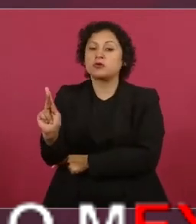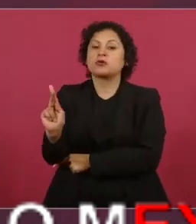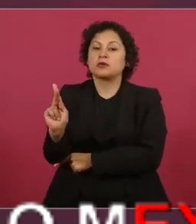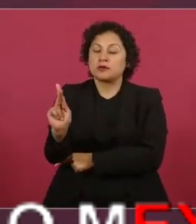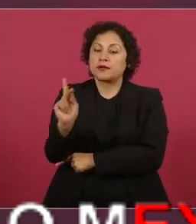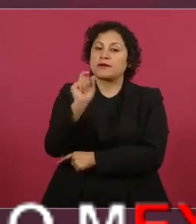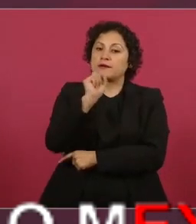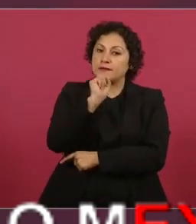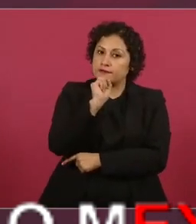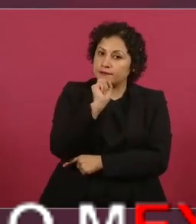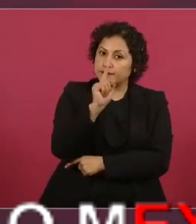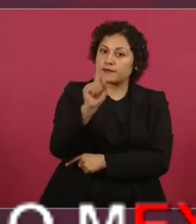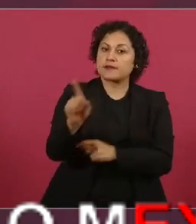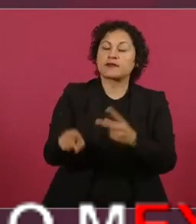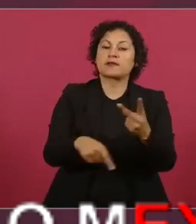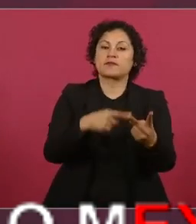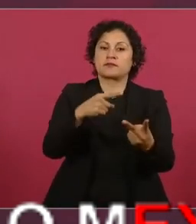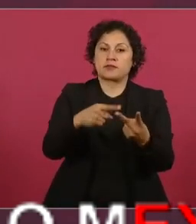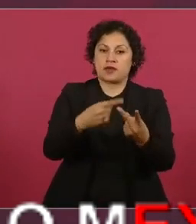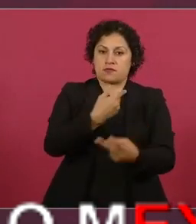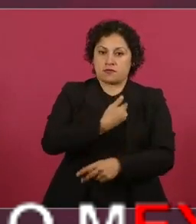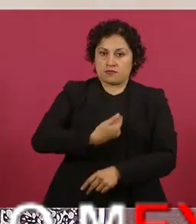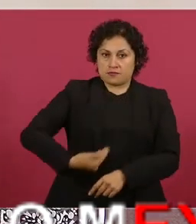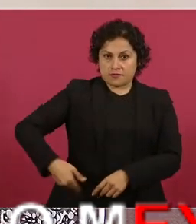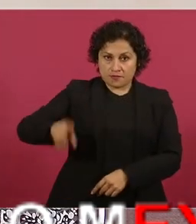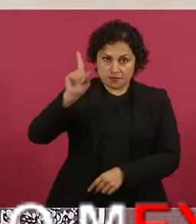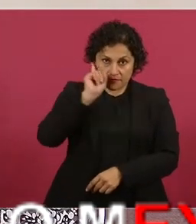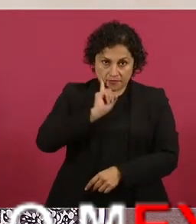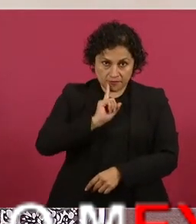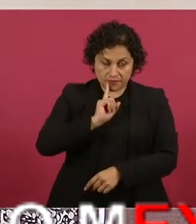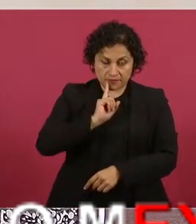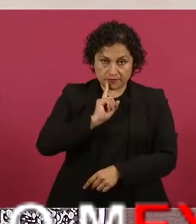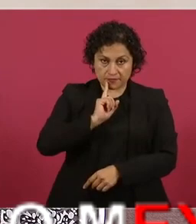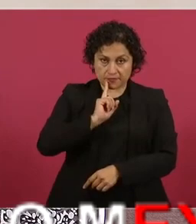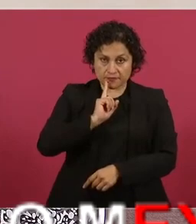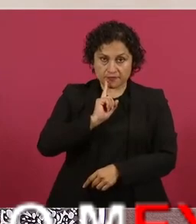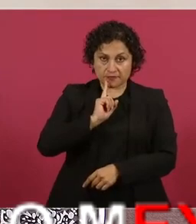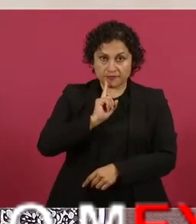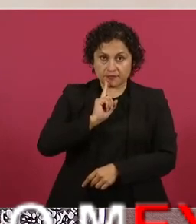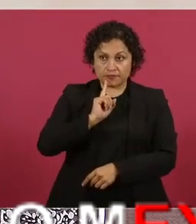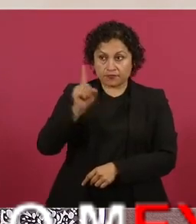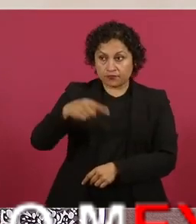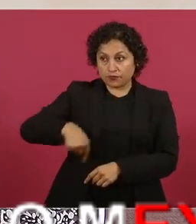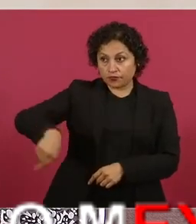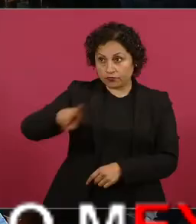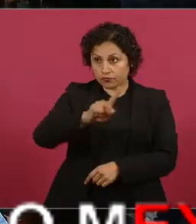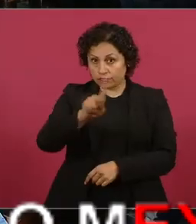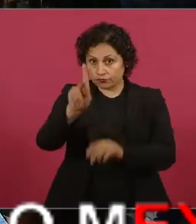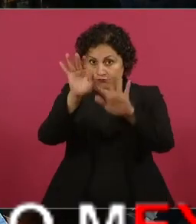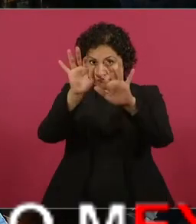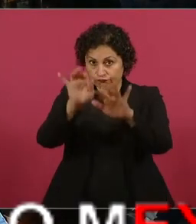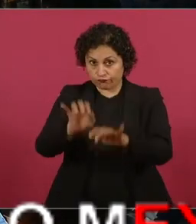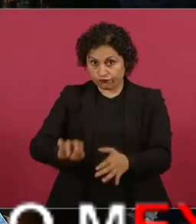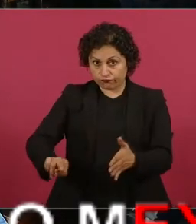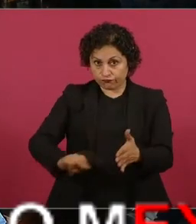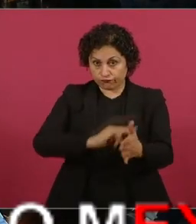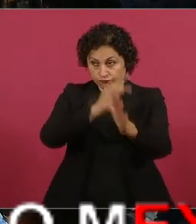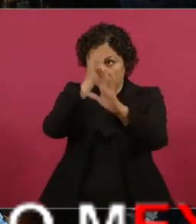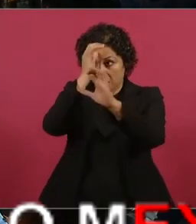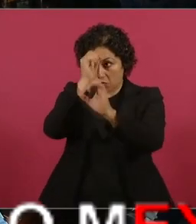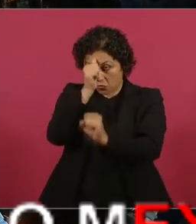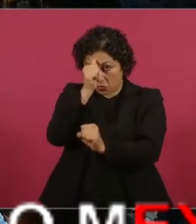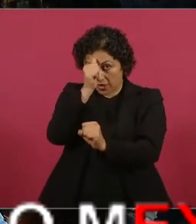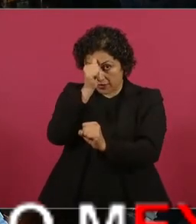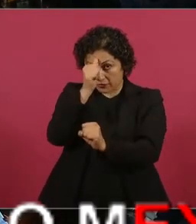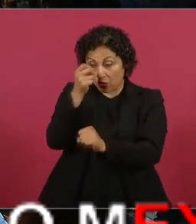presidenta deciden destinar